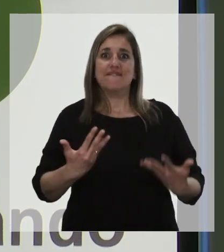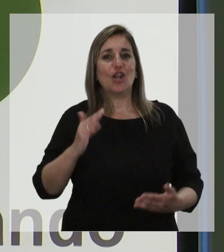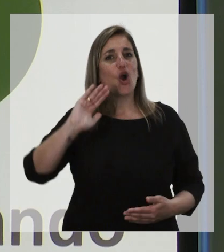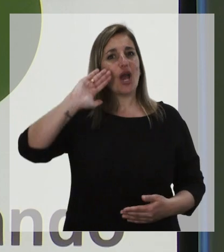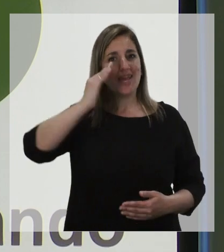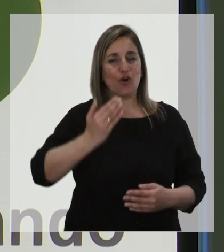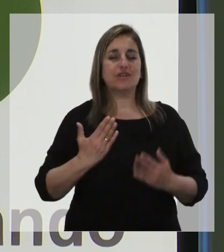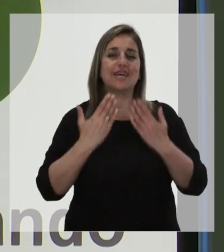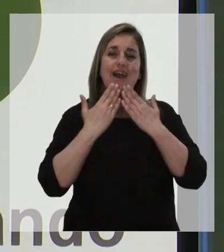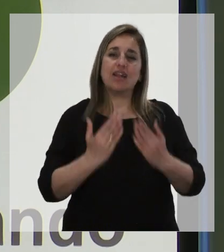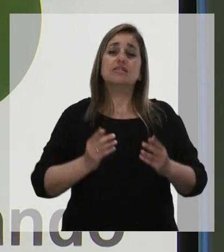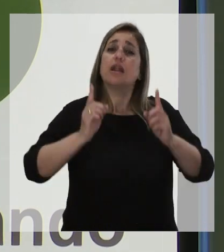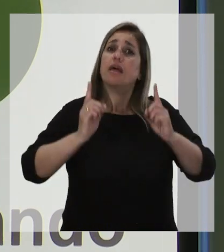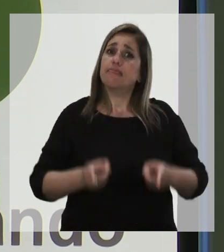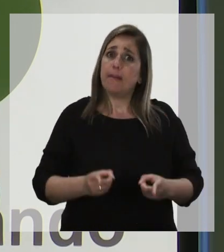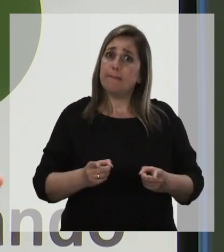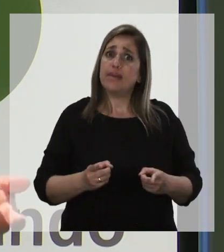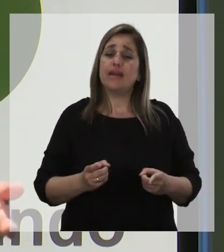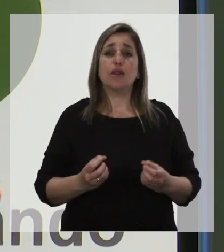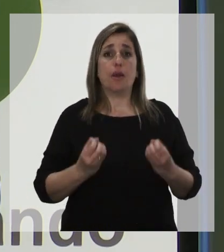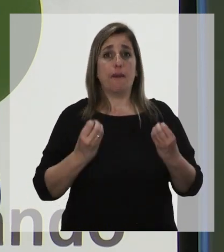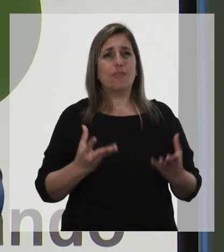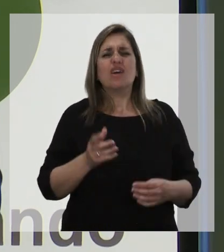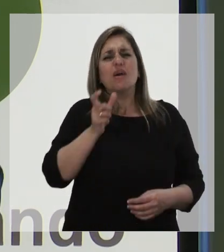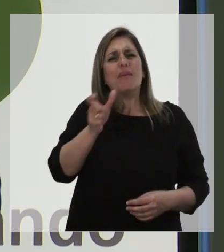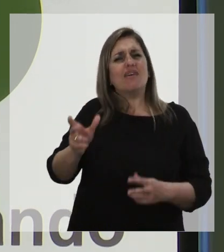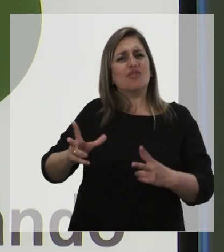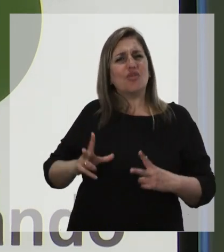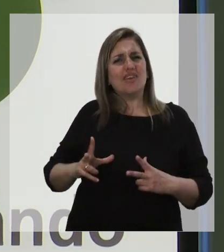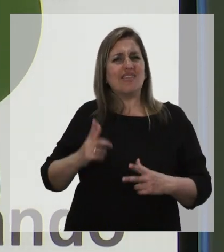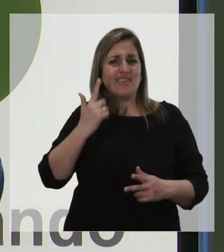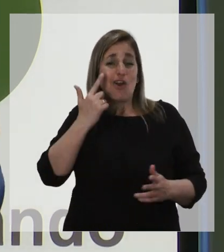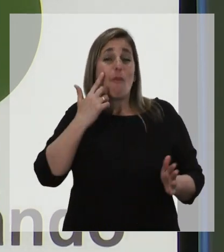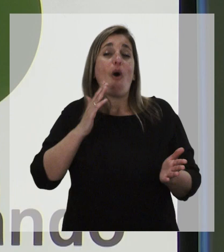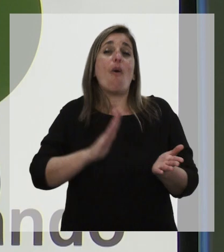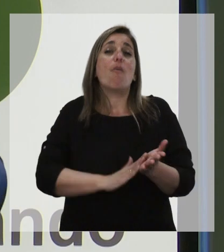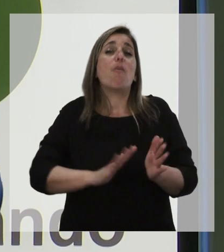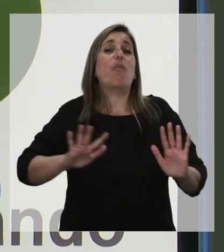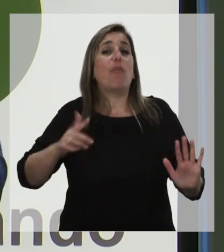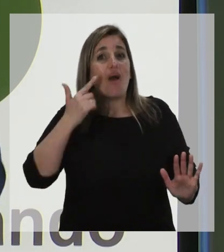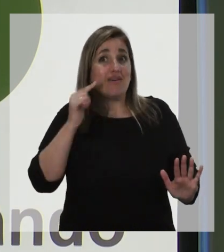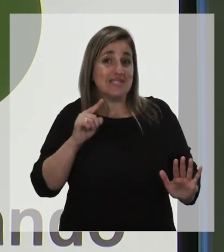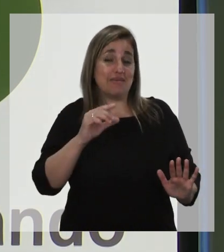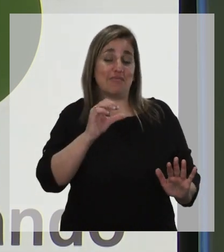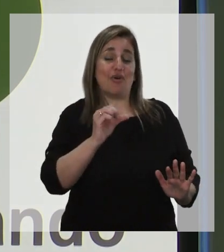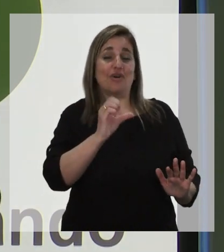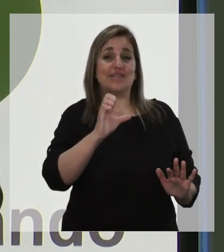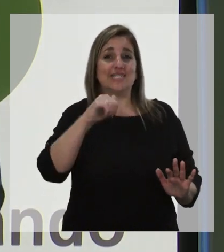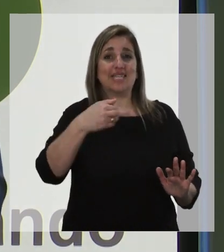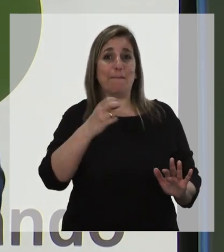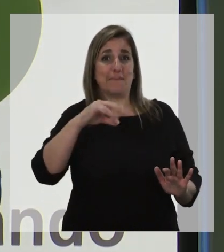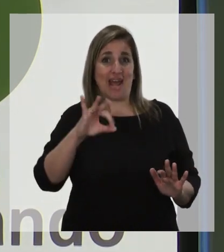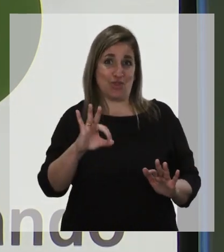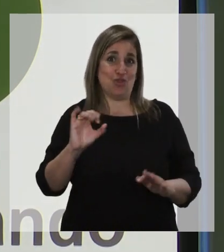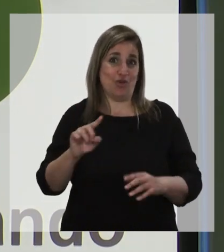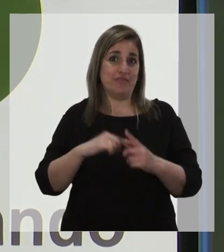hoy es para reconocer, para agradecer, y también porque soy, qué palabra usaste Matías, tester, testeador. Yo soy un testeador de Sembrando,